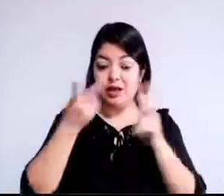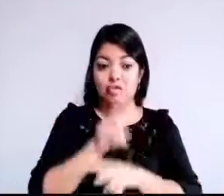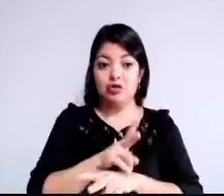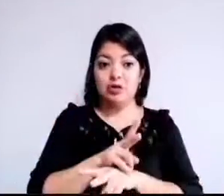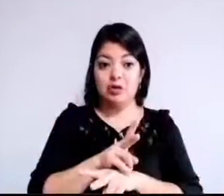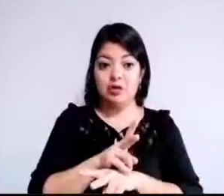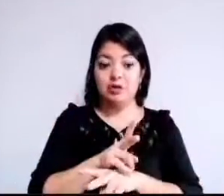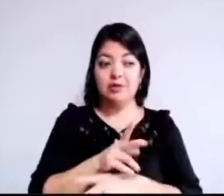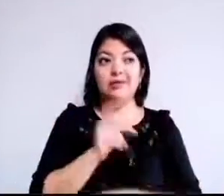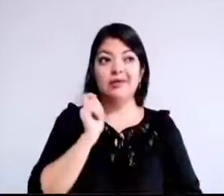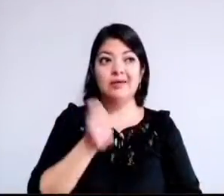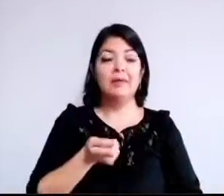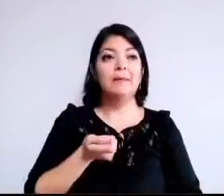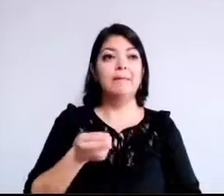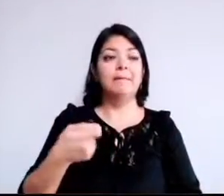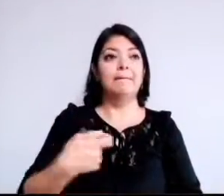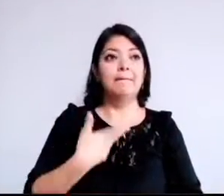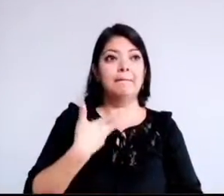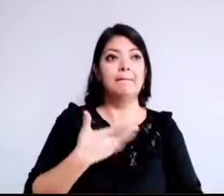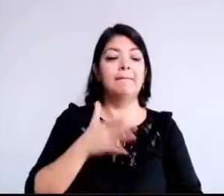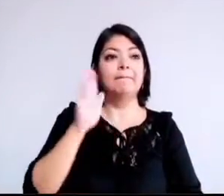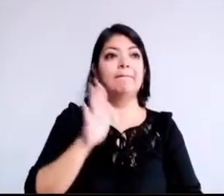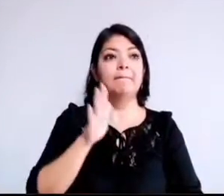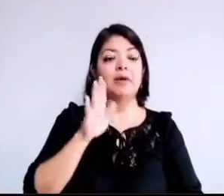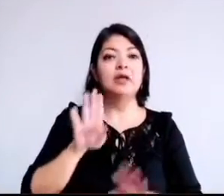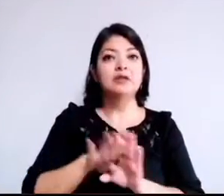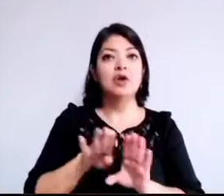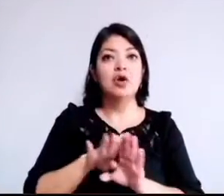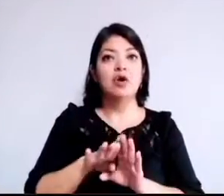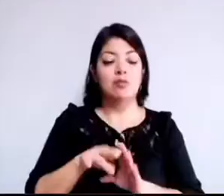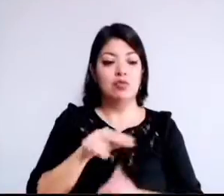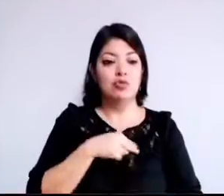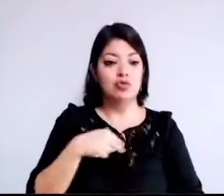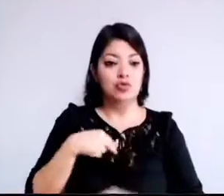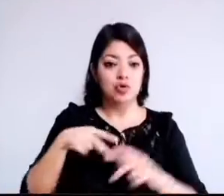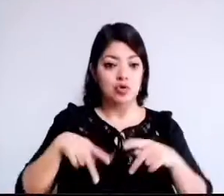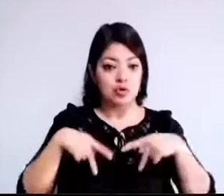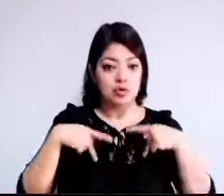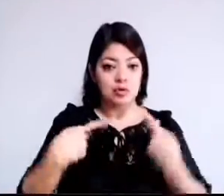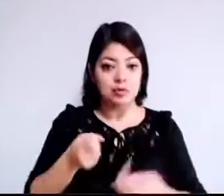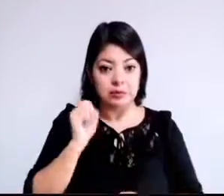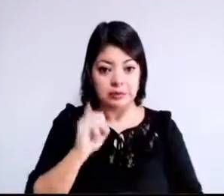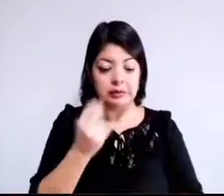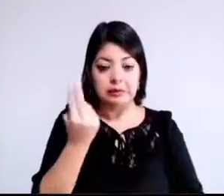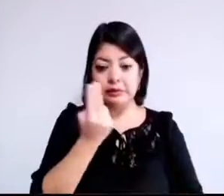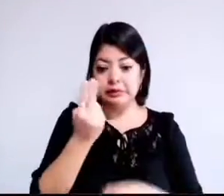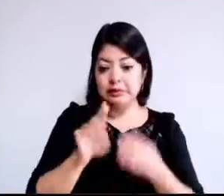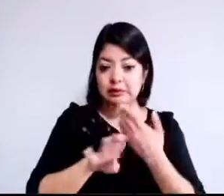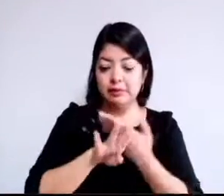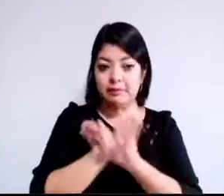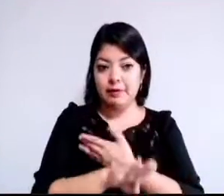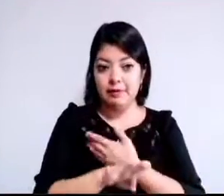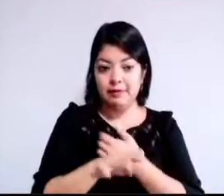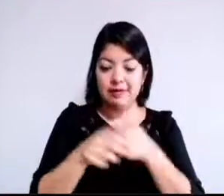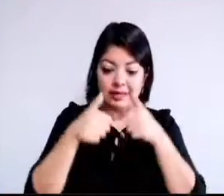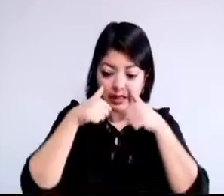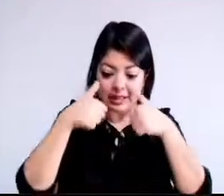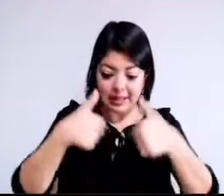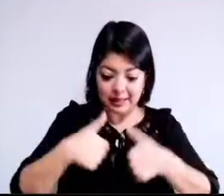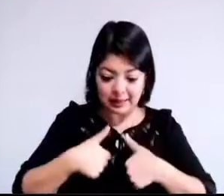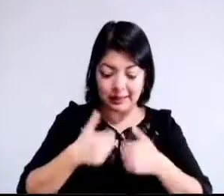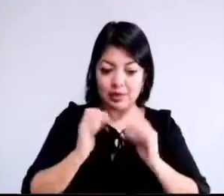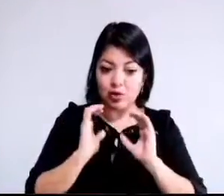nos hace ver que también somos frágiles y necesitamos prevenir, atendernos y cuidarnos